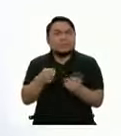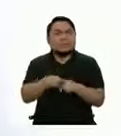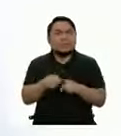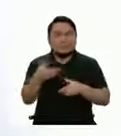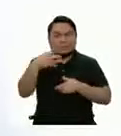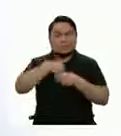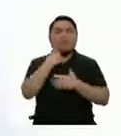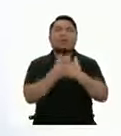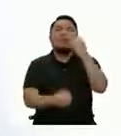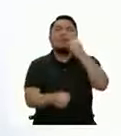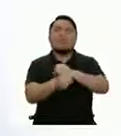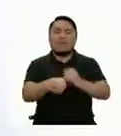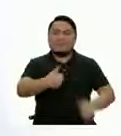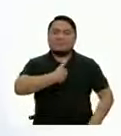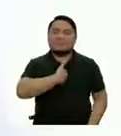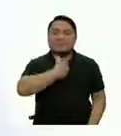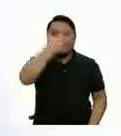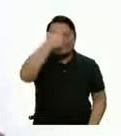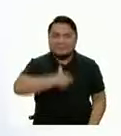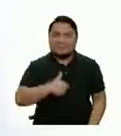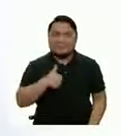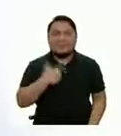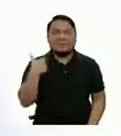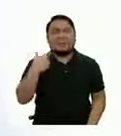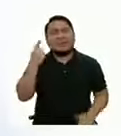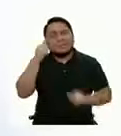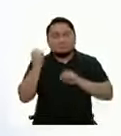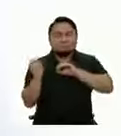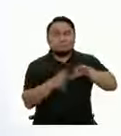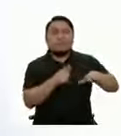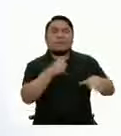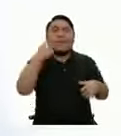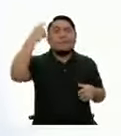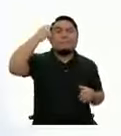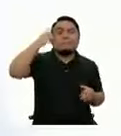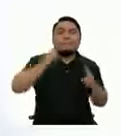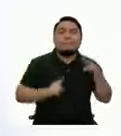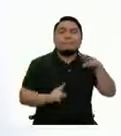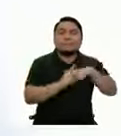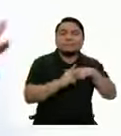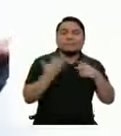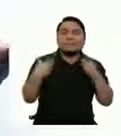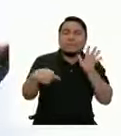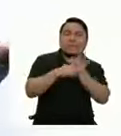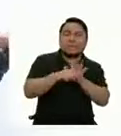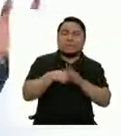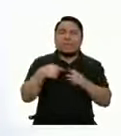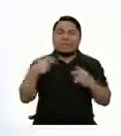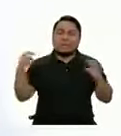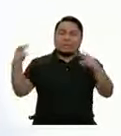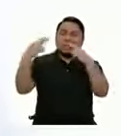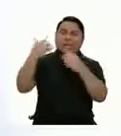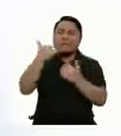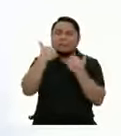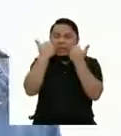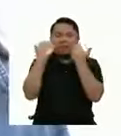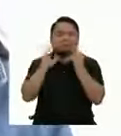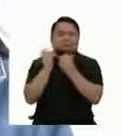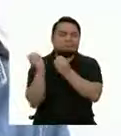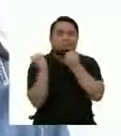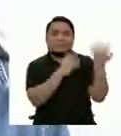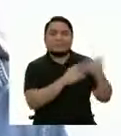confianza en nosotros mismos Dejando de lado aquel pensamiento Relacionado con el que dirán de nosotros